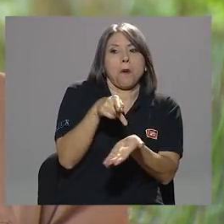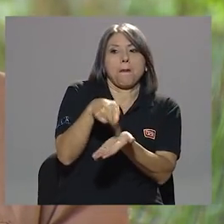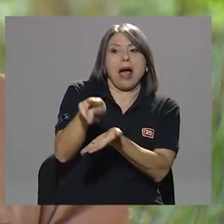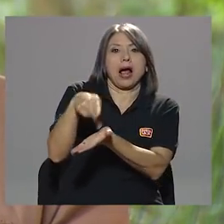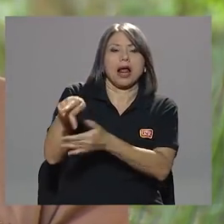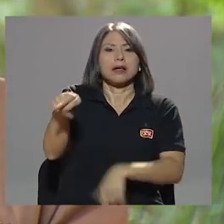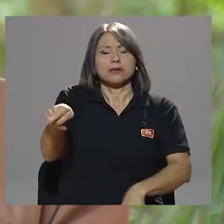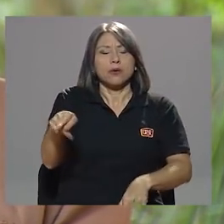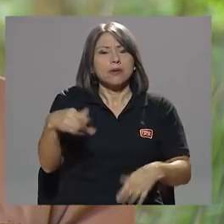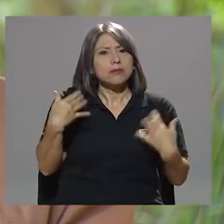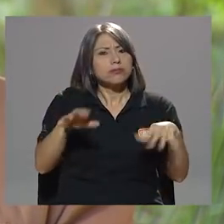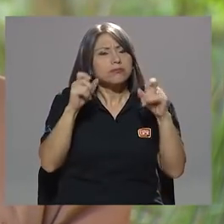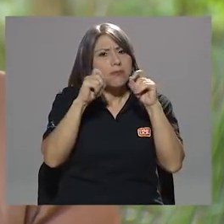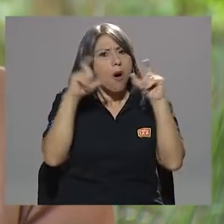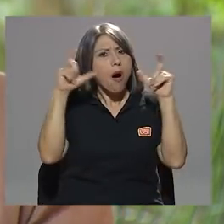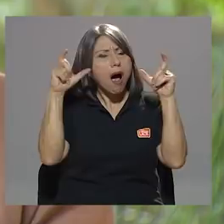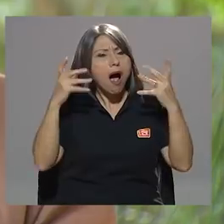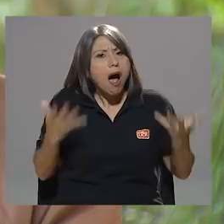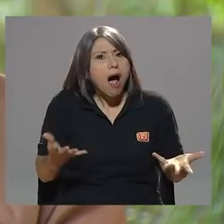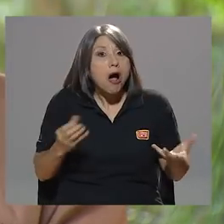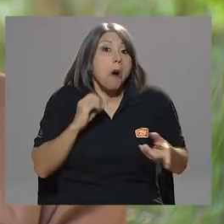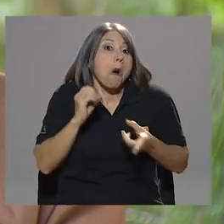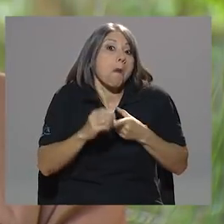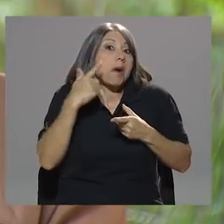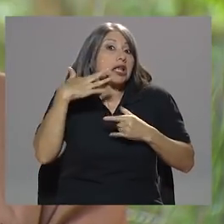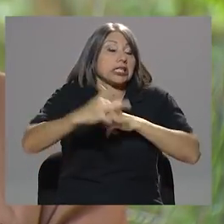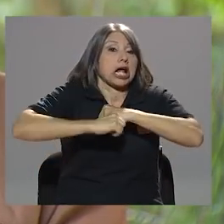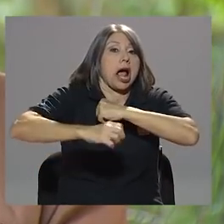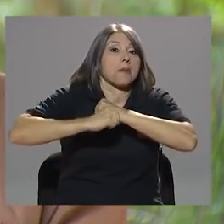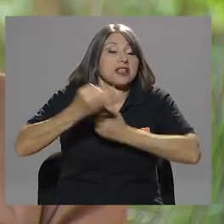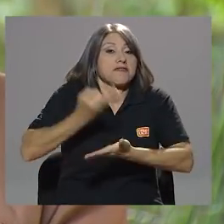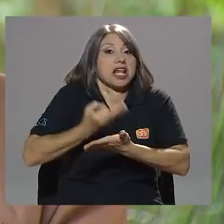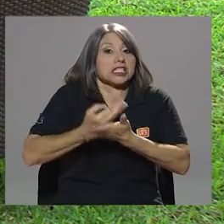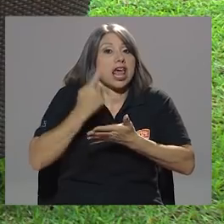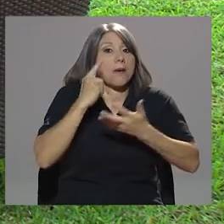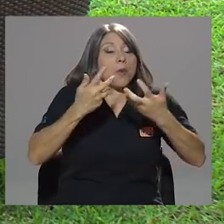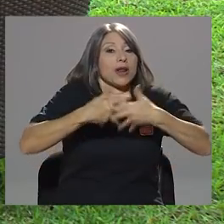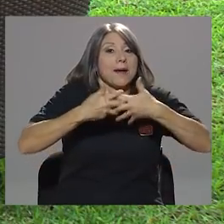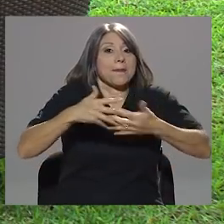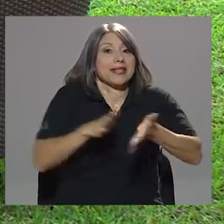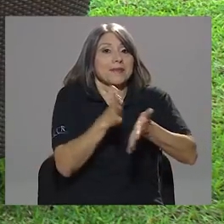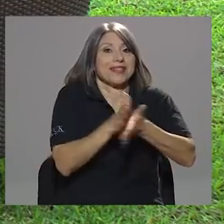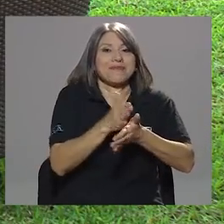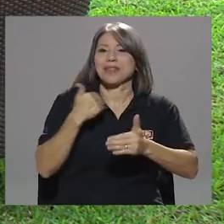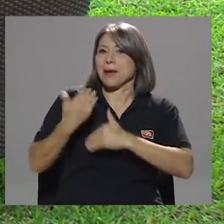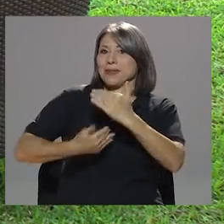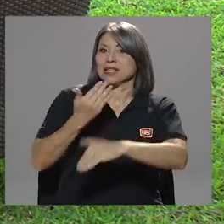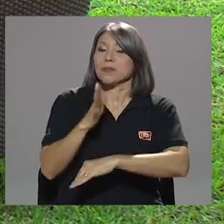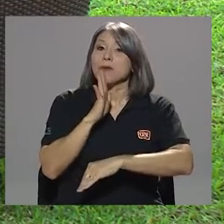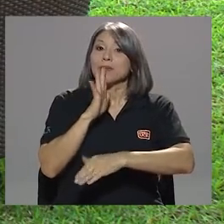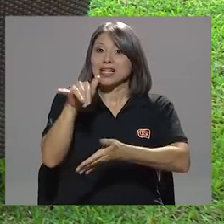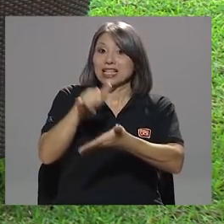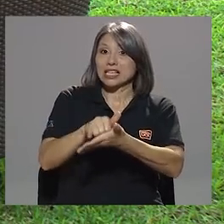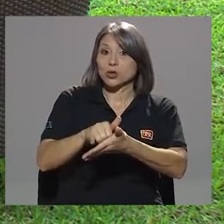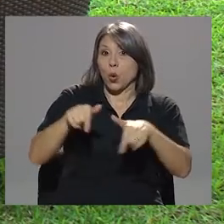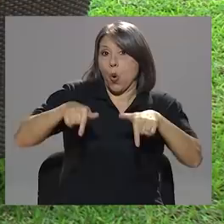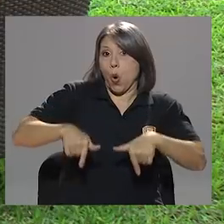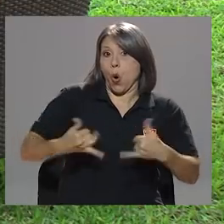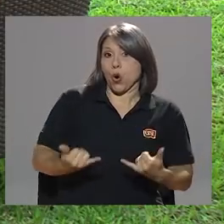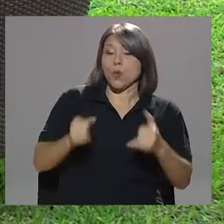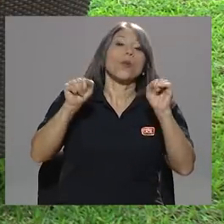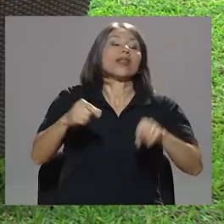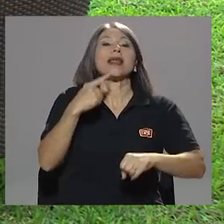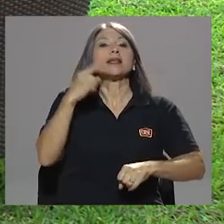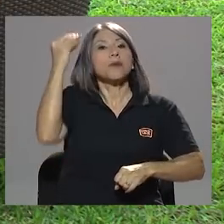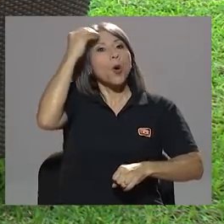sorprendente. O que sus campañas posiblemente fueran financiadas por las cementeras. Más adelante vamos a hablar de eso, Don Juan Carlos. Al día de hoy, usted me podría